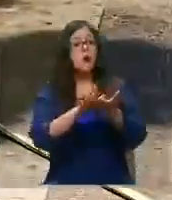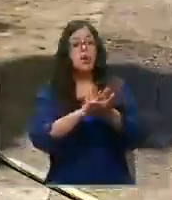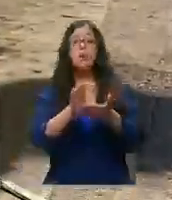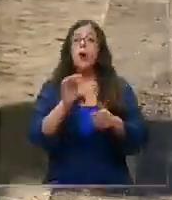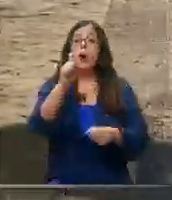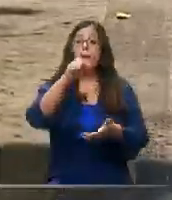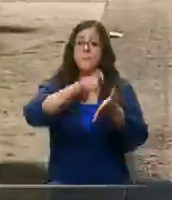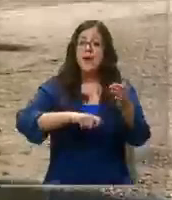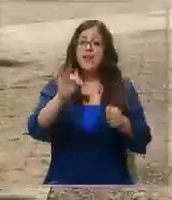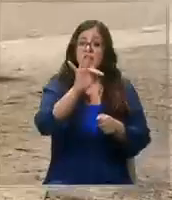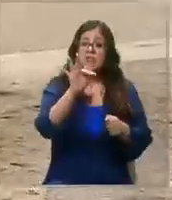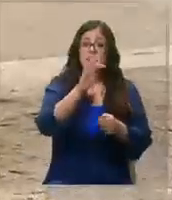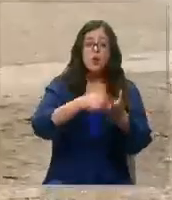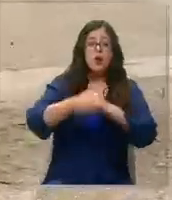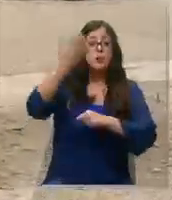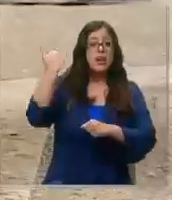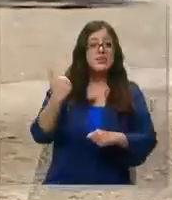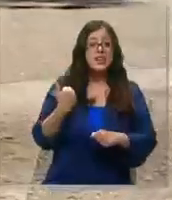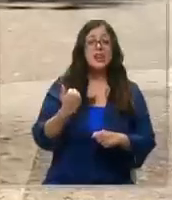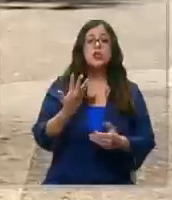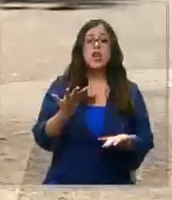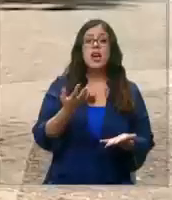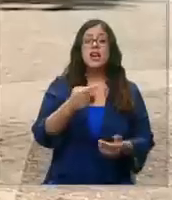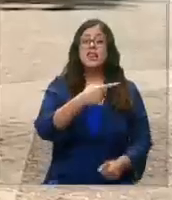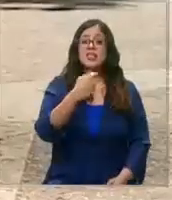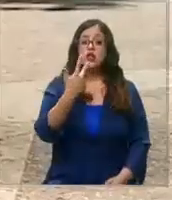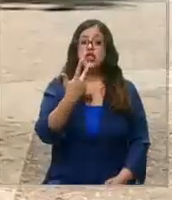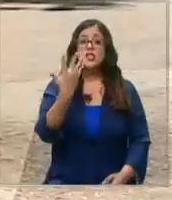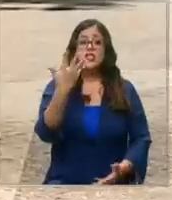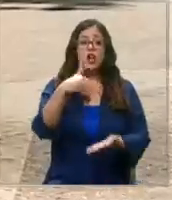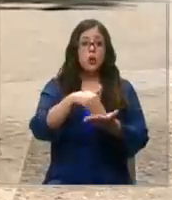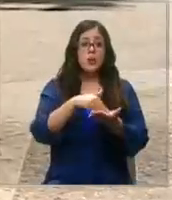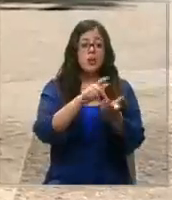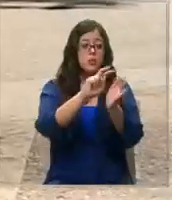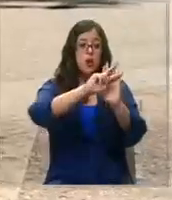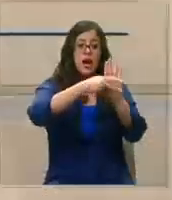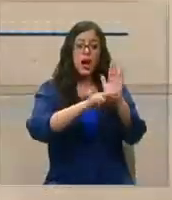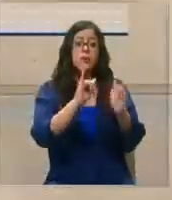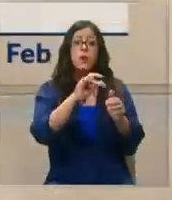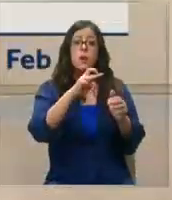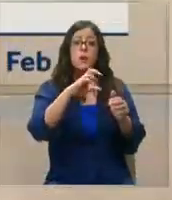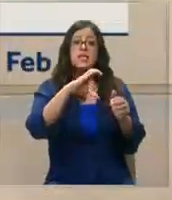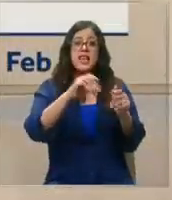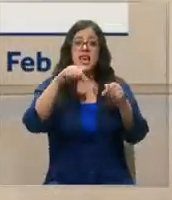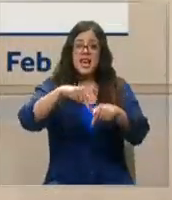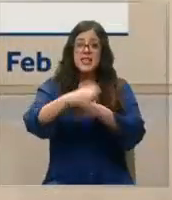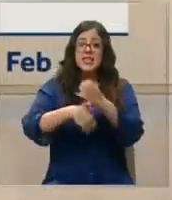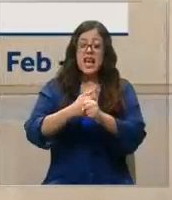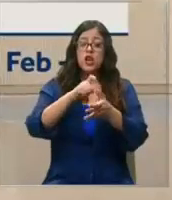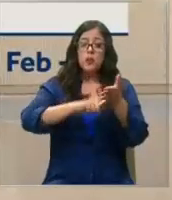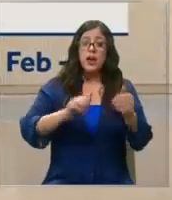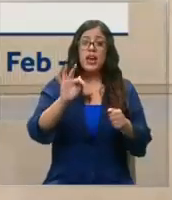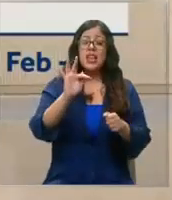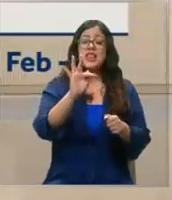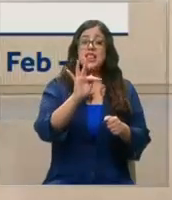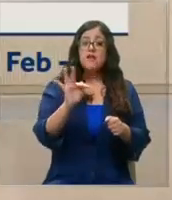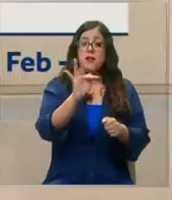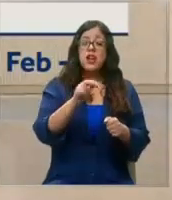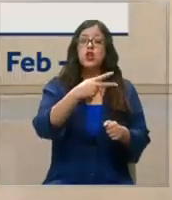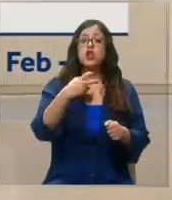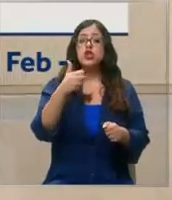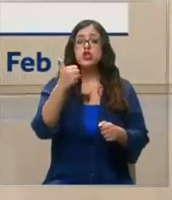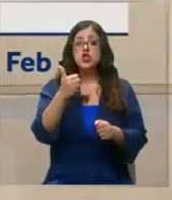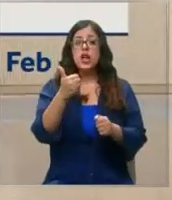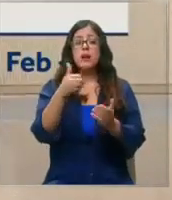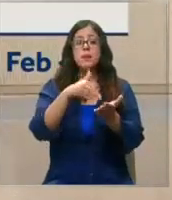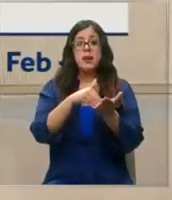del año pasado la PGU estaba en 185.000, por reajuste del IPC en febrero de este año subirá a 206.000 y así